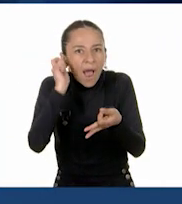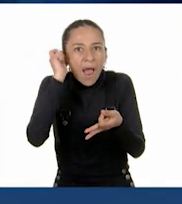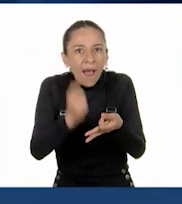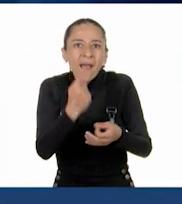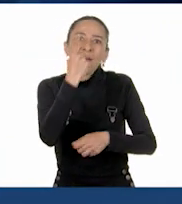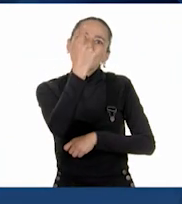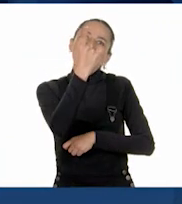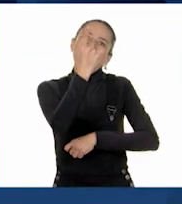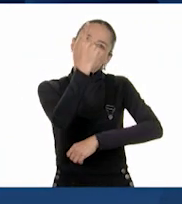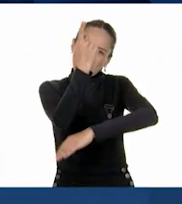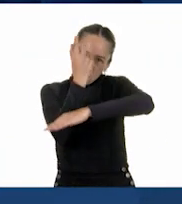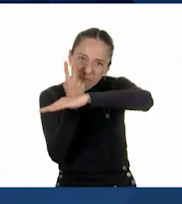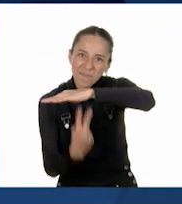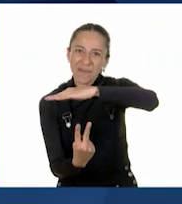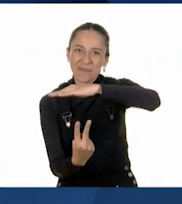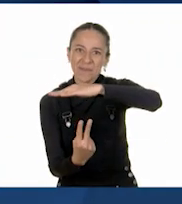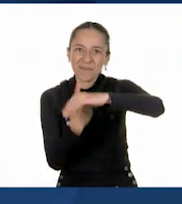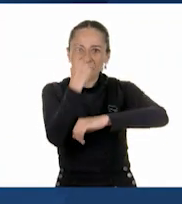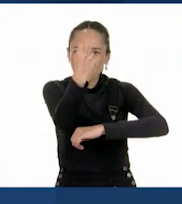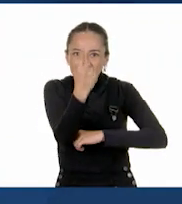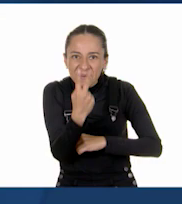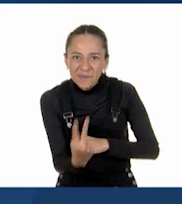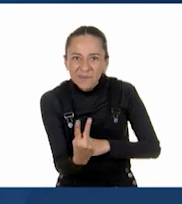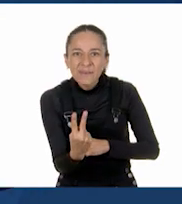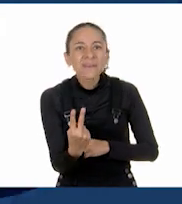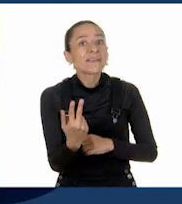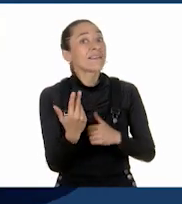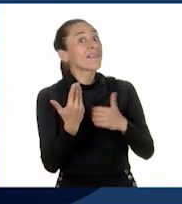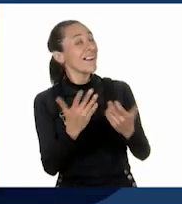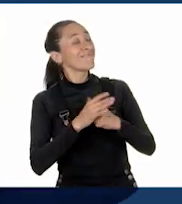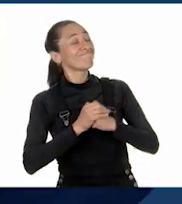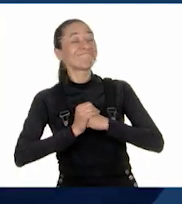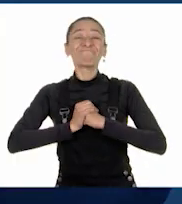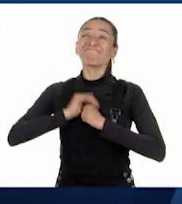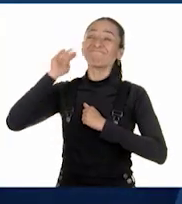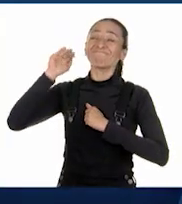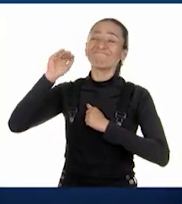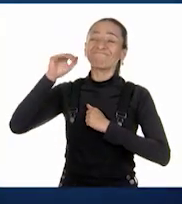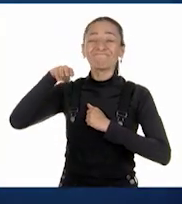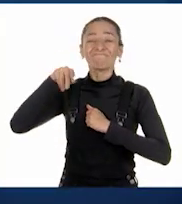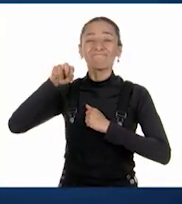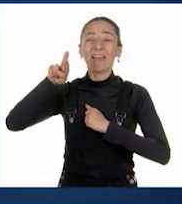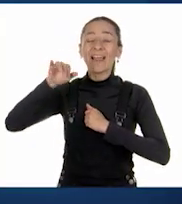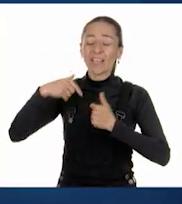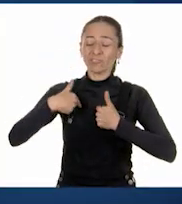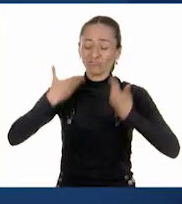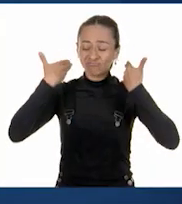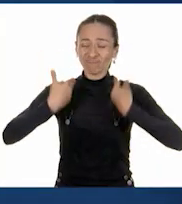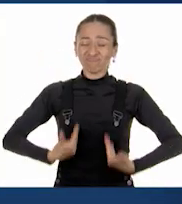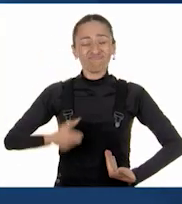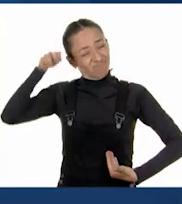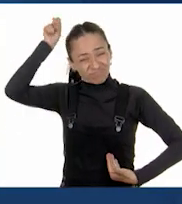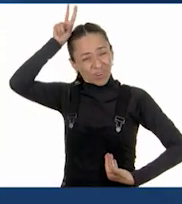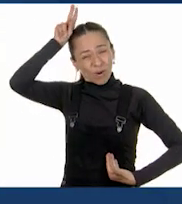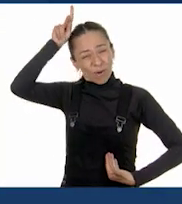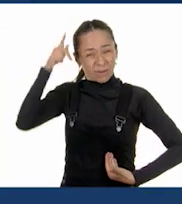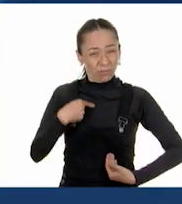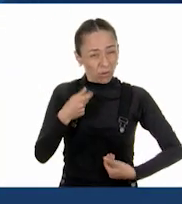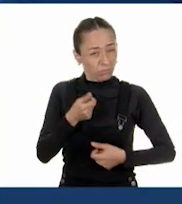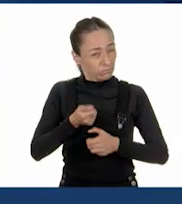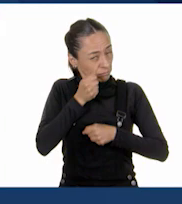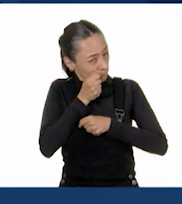así, mi querida María, el inigualable inspector Raulito Holmes y su